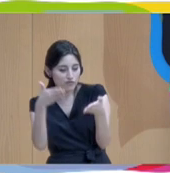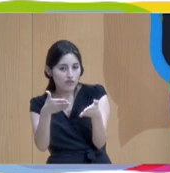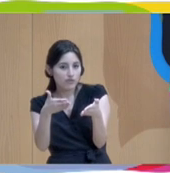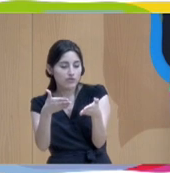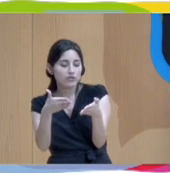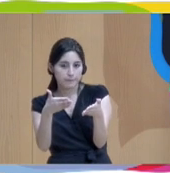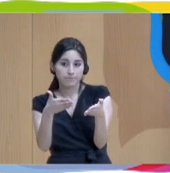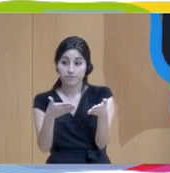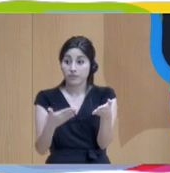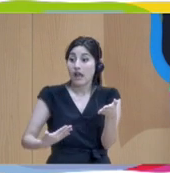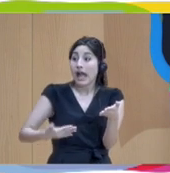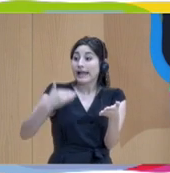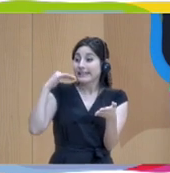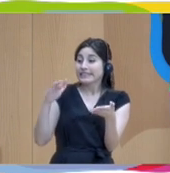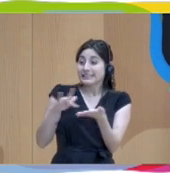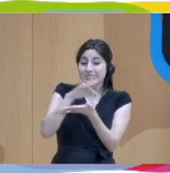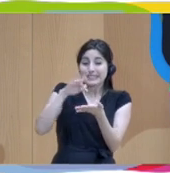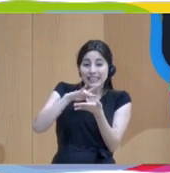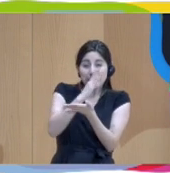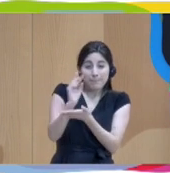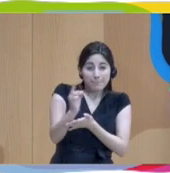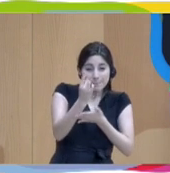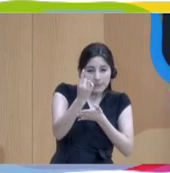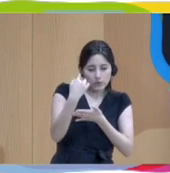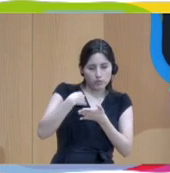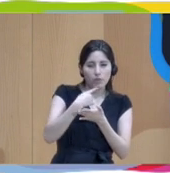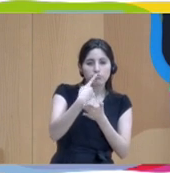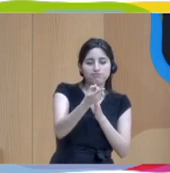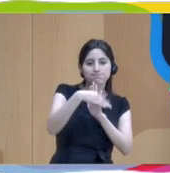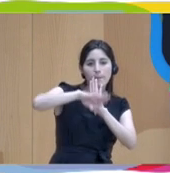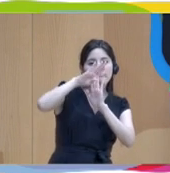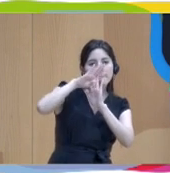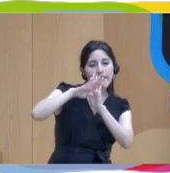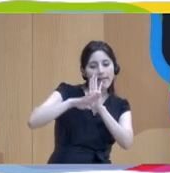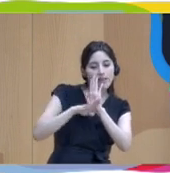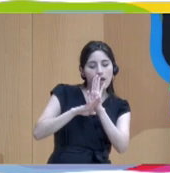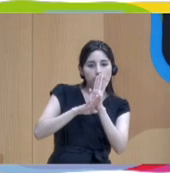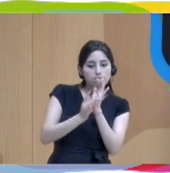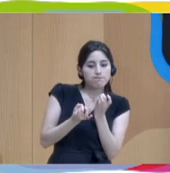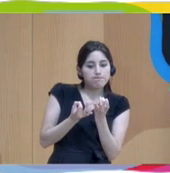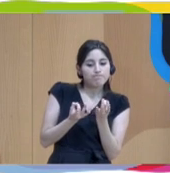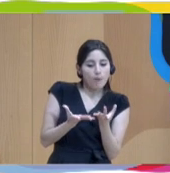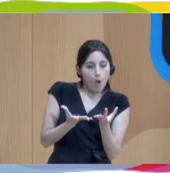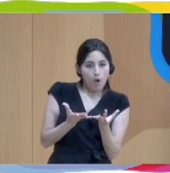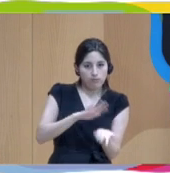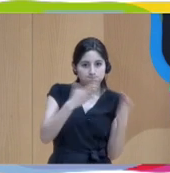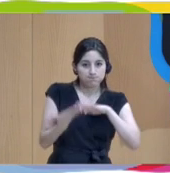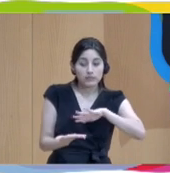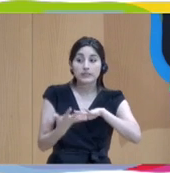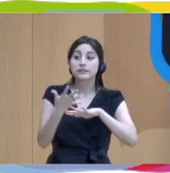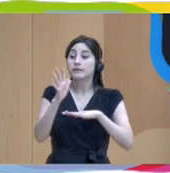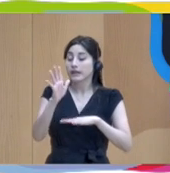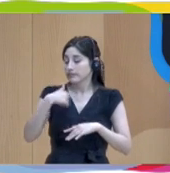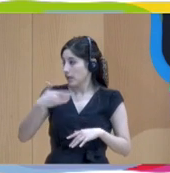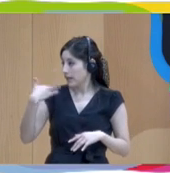Os lo comenté el primer día un poco con las medidas que vamos a tomar de manera más inmediata, pero también que antes se me ha